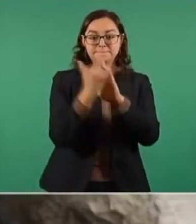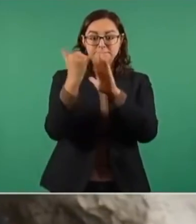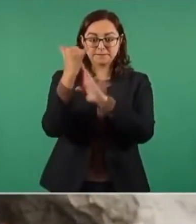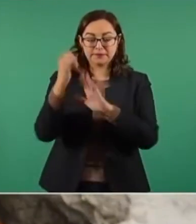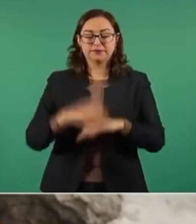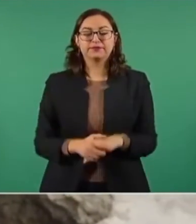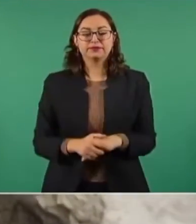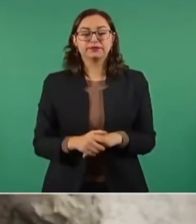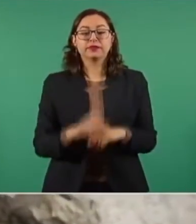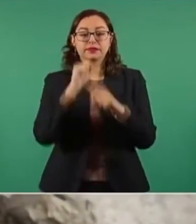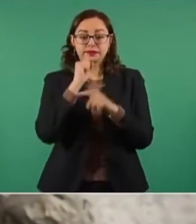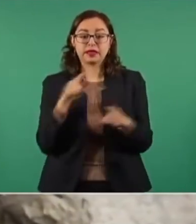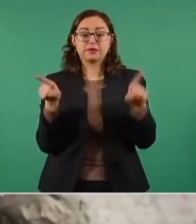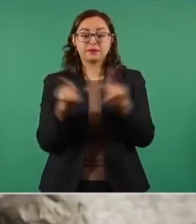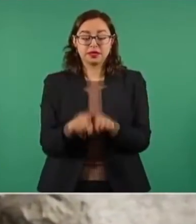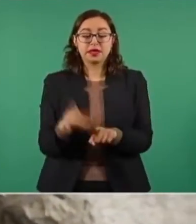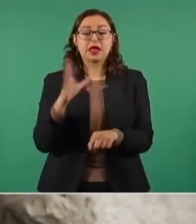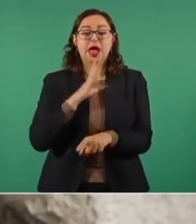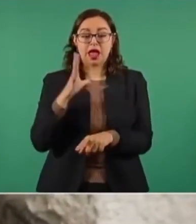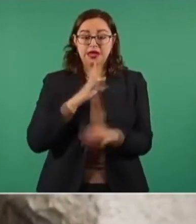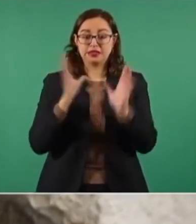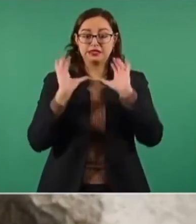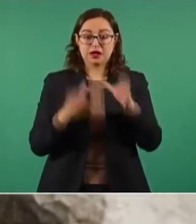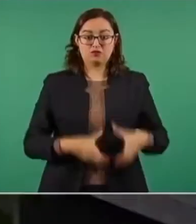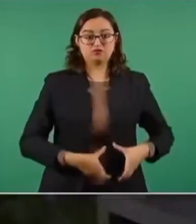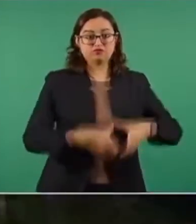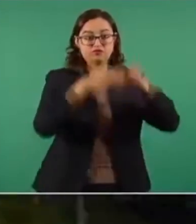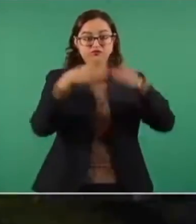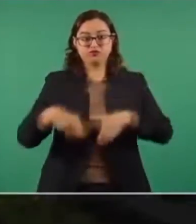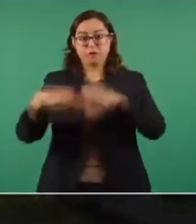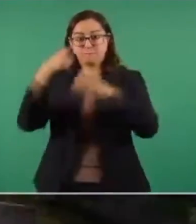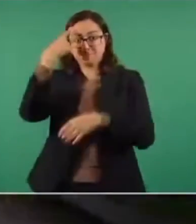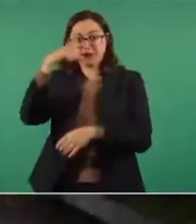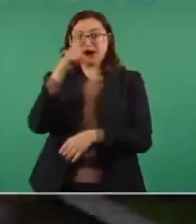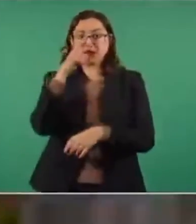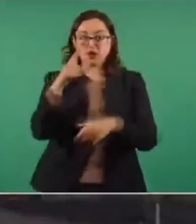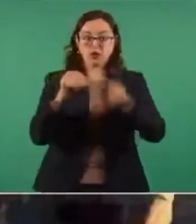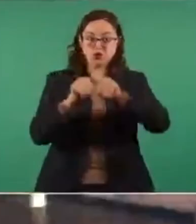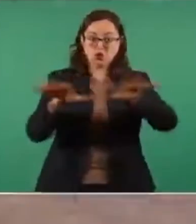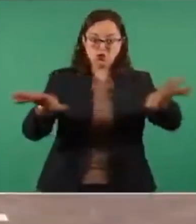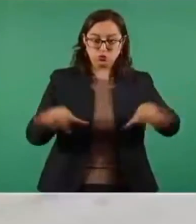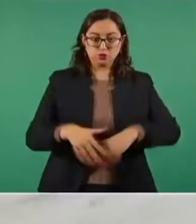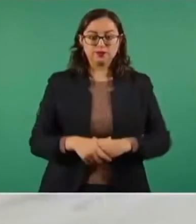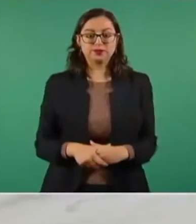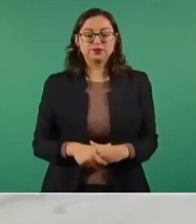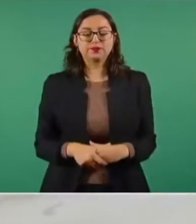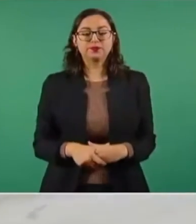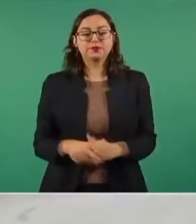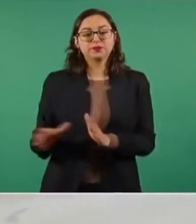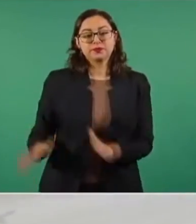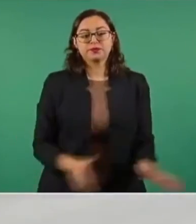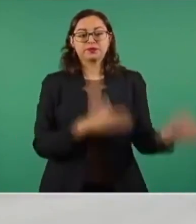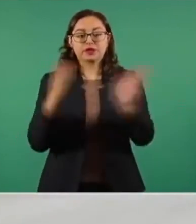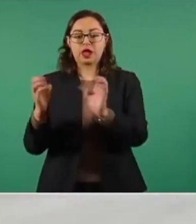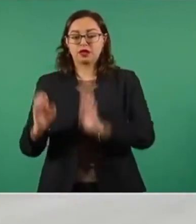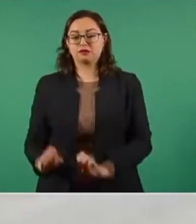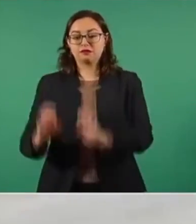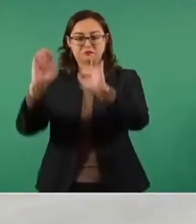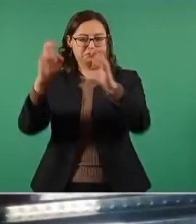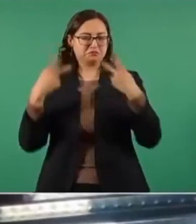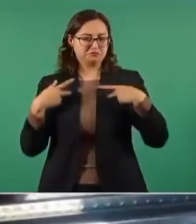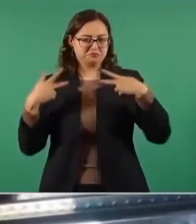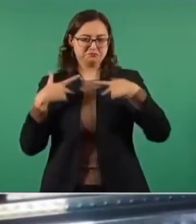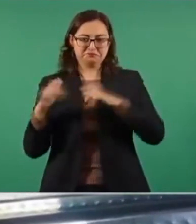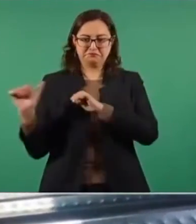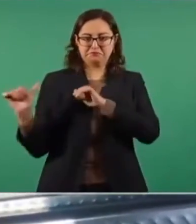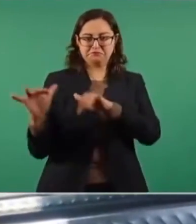entidades de la Administración Pública Federal reserven por seguridad nacional, de manera generalizada y anticipada, la información relacionada